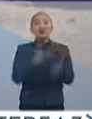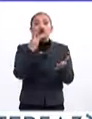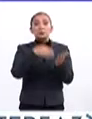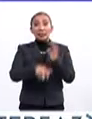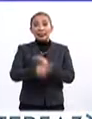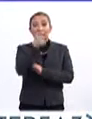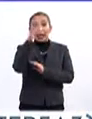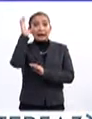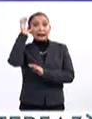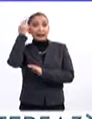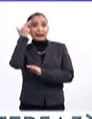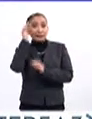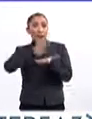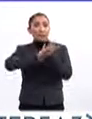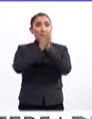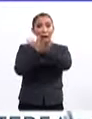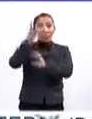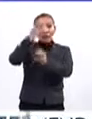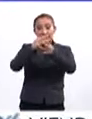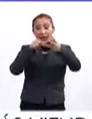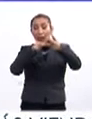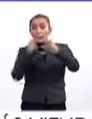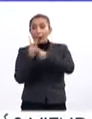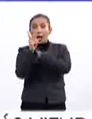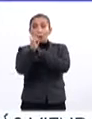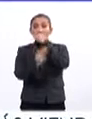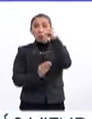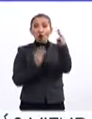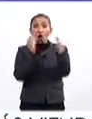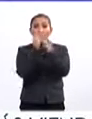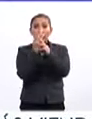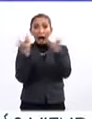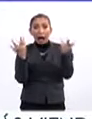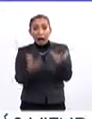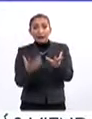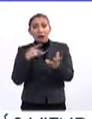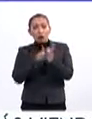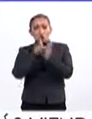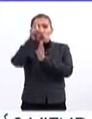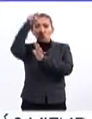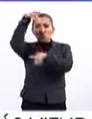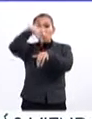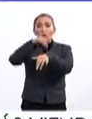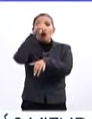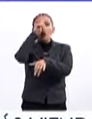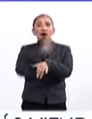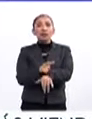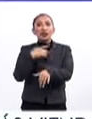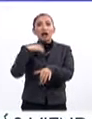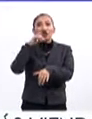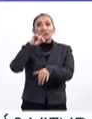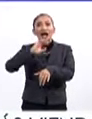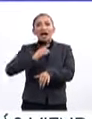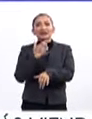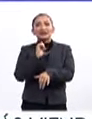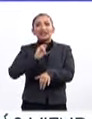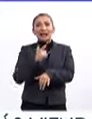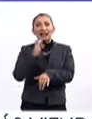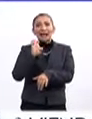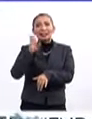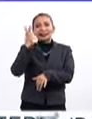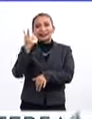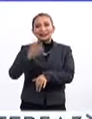En 2013, China se convierte en el tercer país del mundo en realizar un alunizaje al colocar la sonda no tripulada